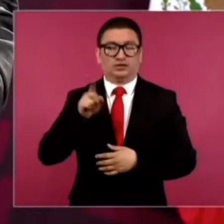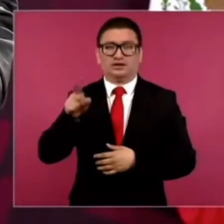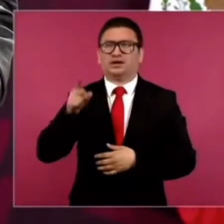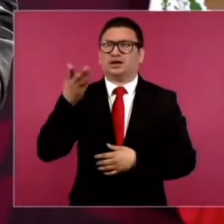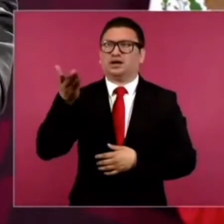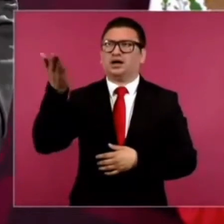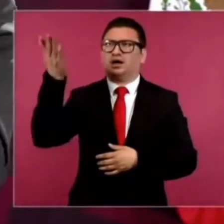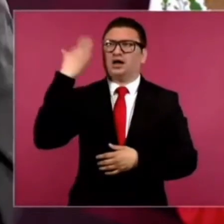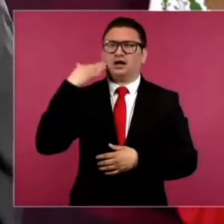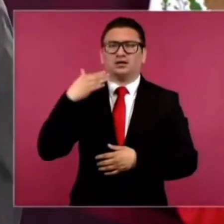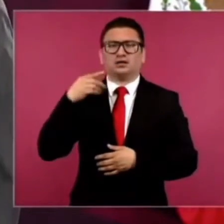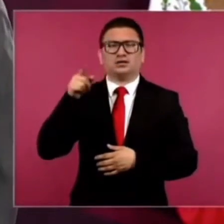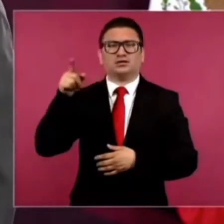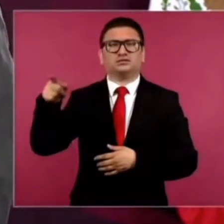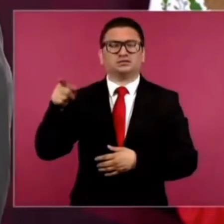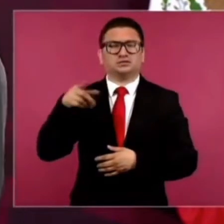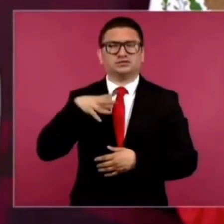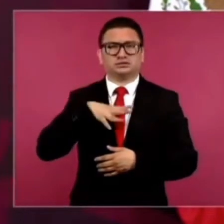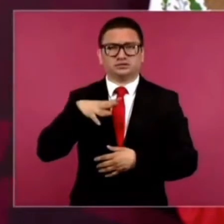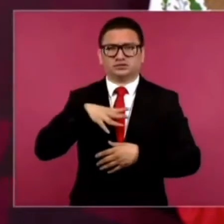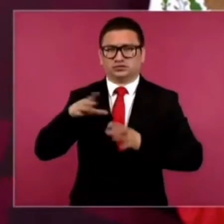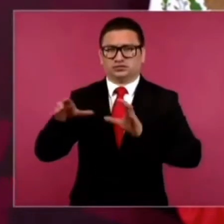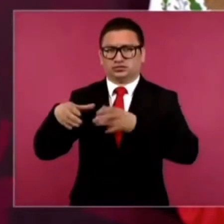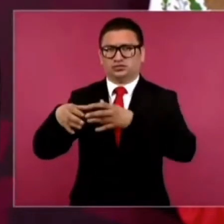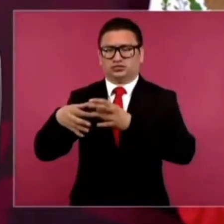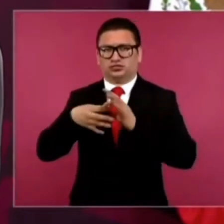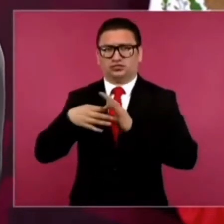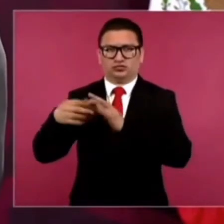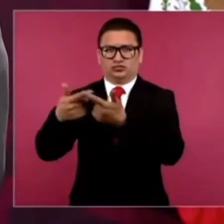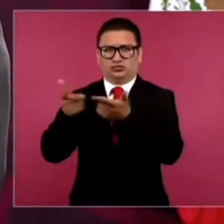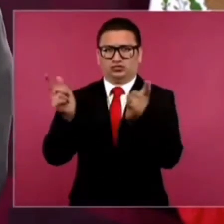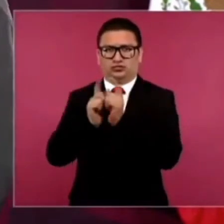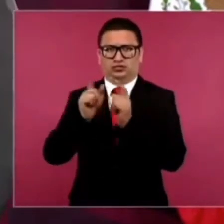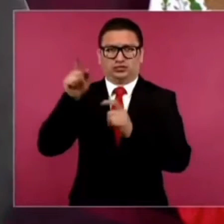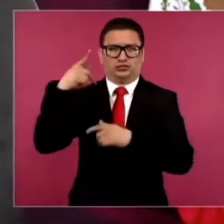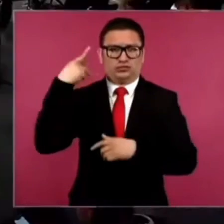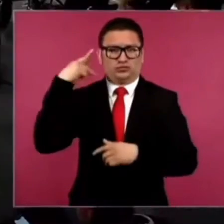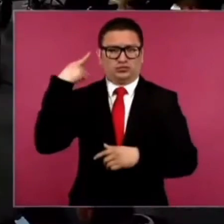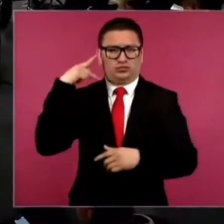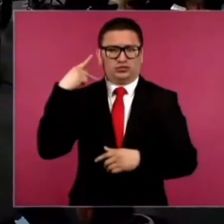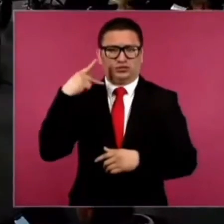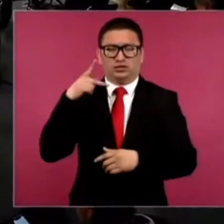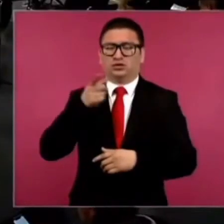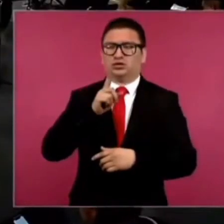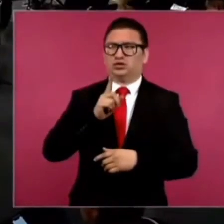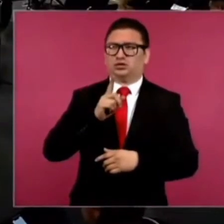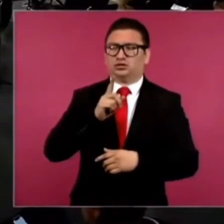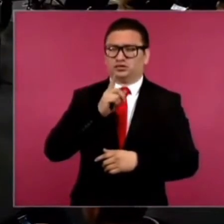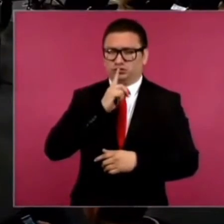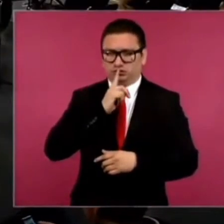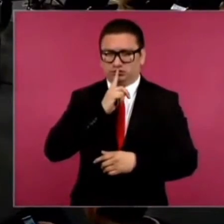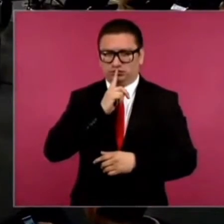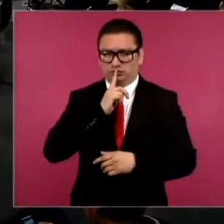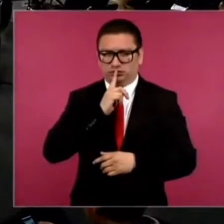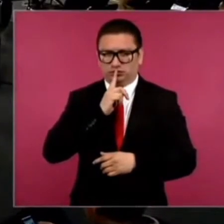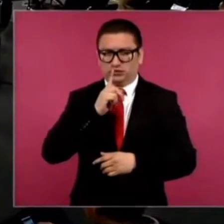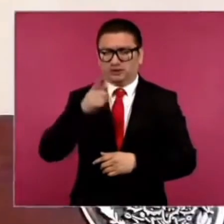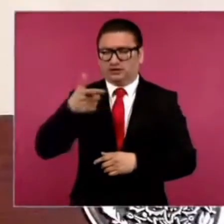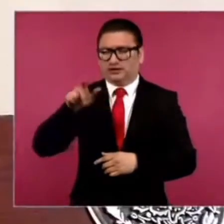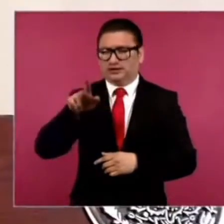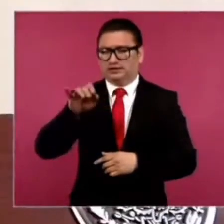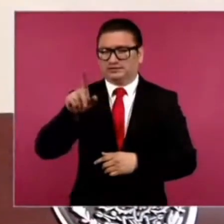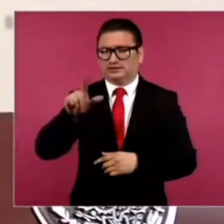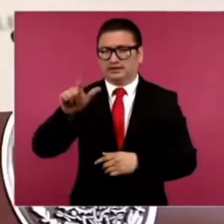de una cooperativa en Puebla, en Puebla, en Puebla,